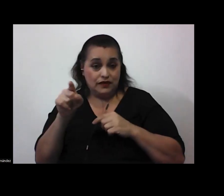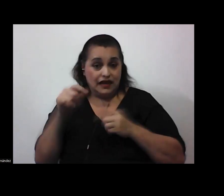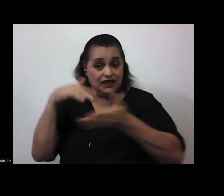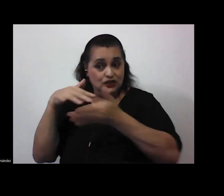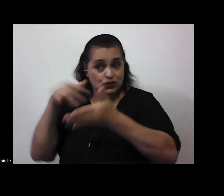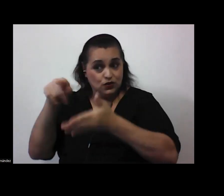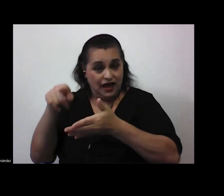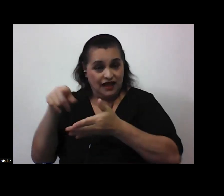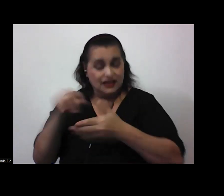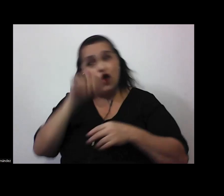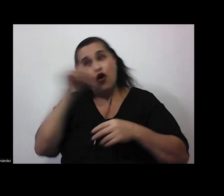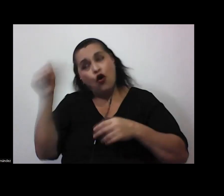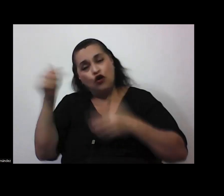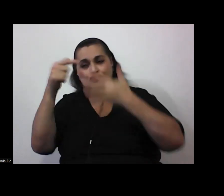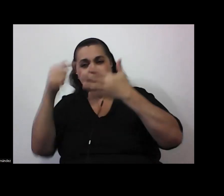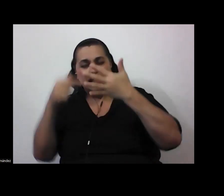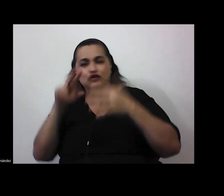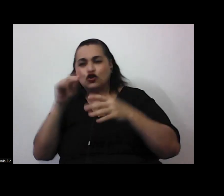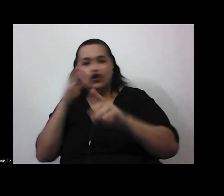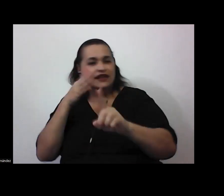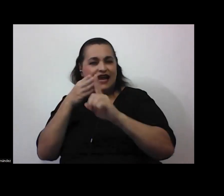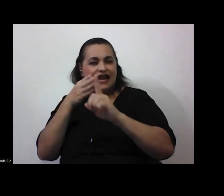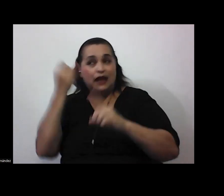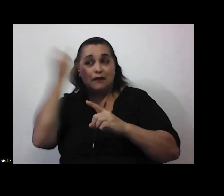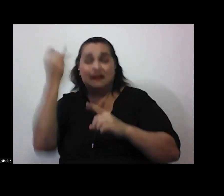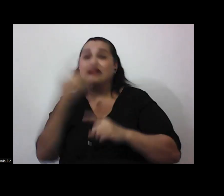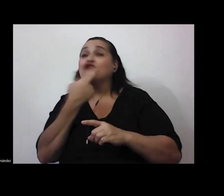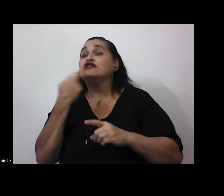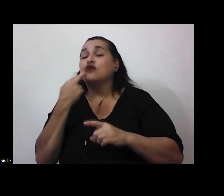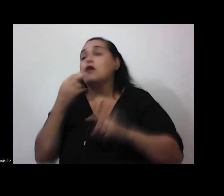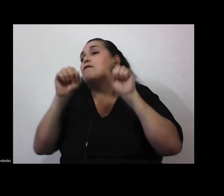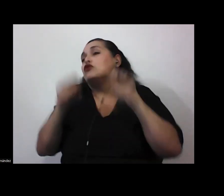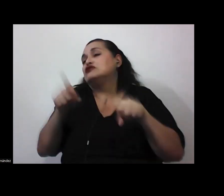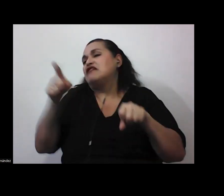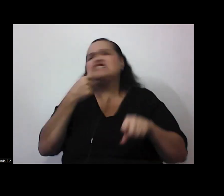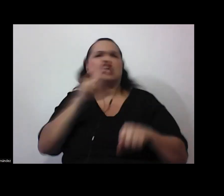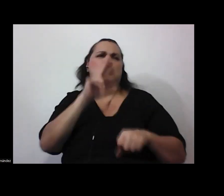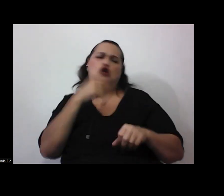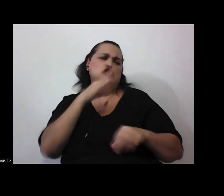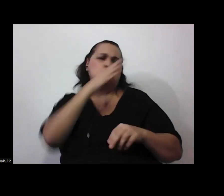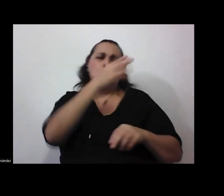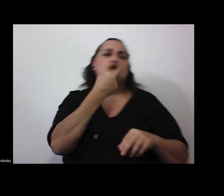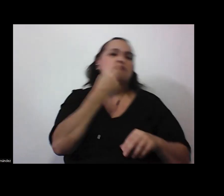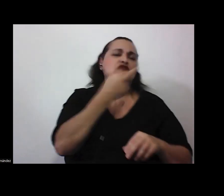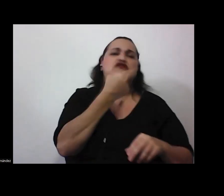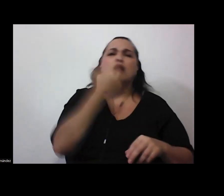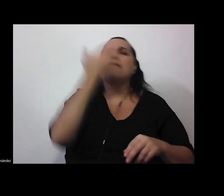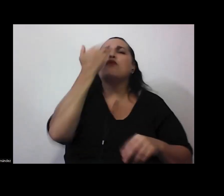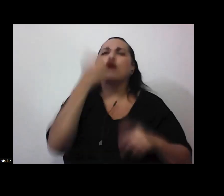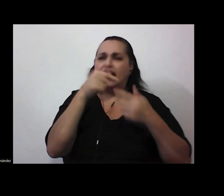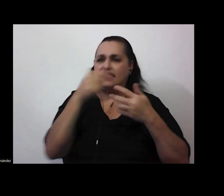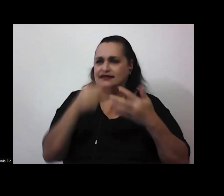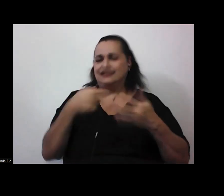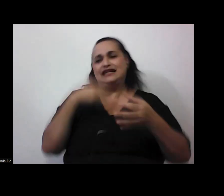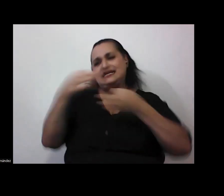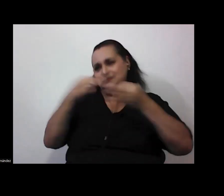en otros términos y más indirecta como la que acabo de inventar del restaurante es más posible que diga no yo me iría a comer a tal restaurante y por qué a ese y no al otro y